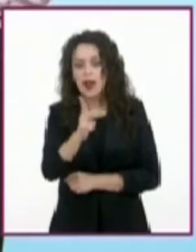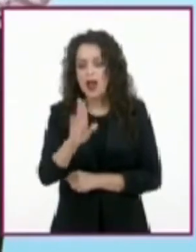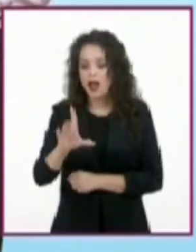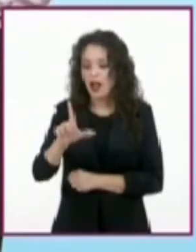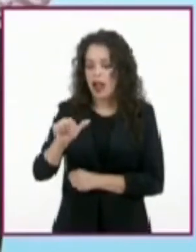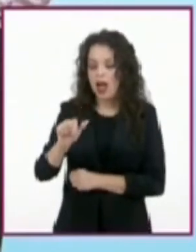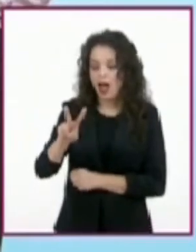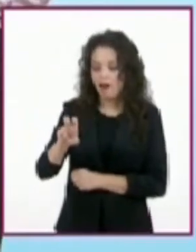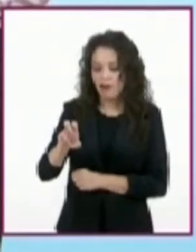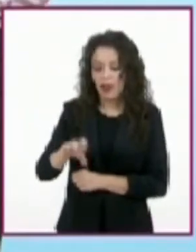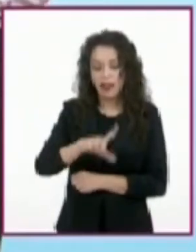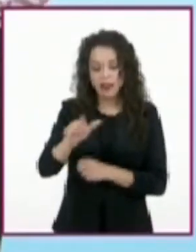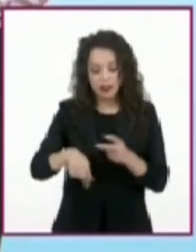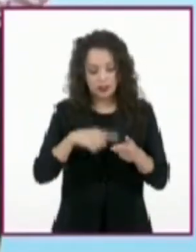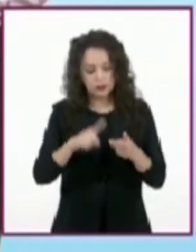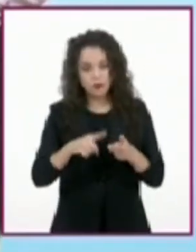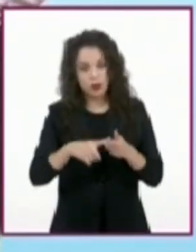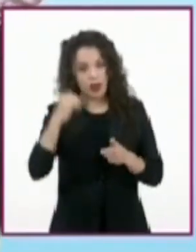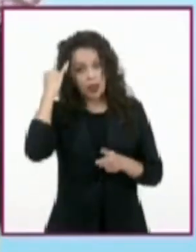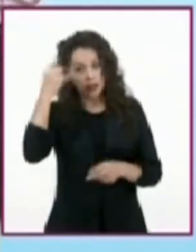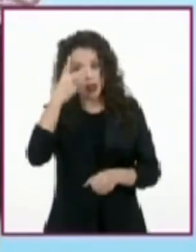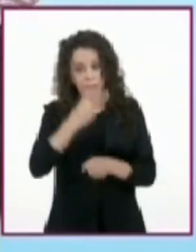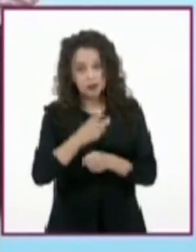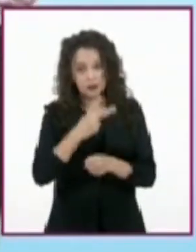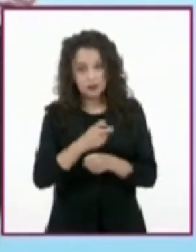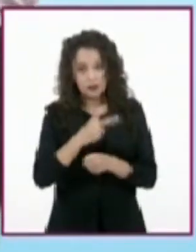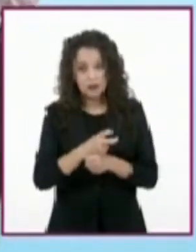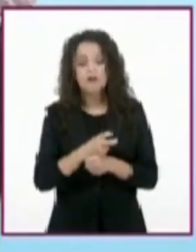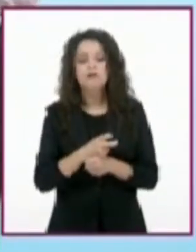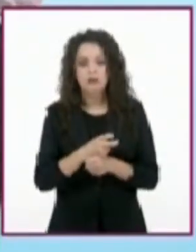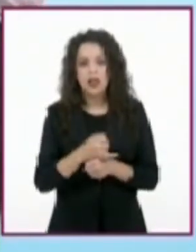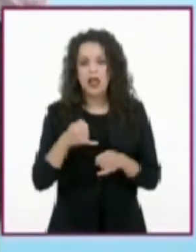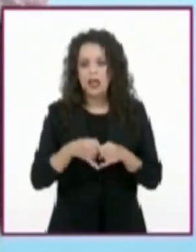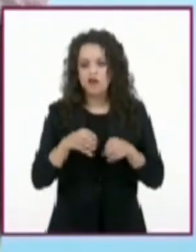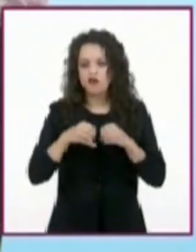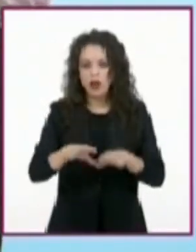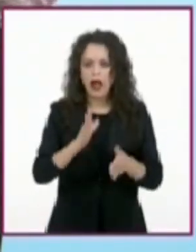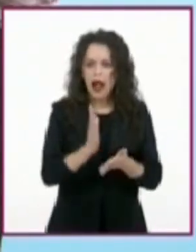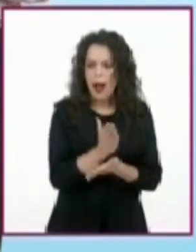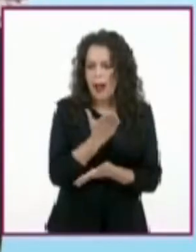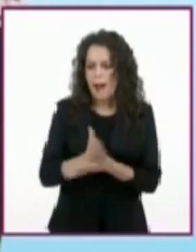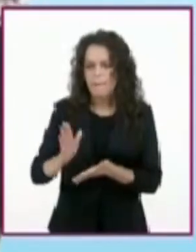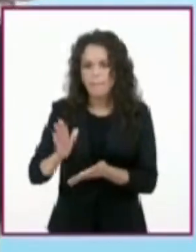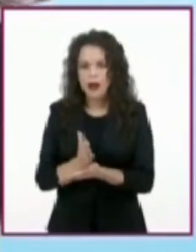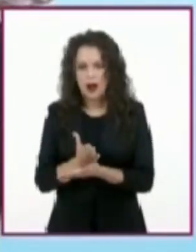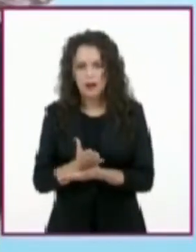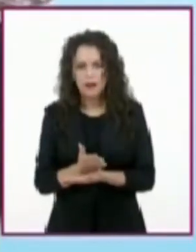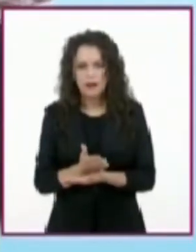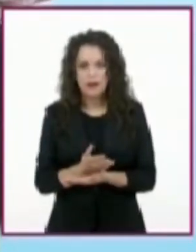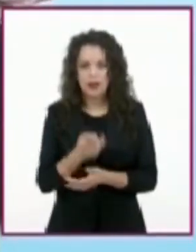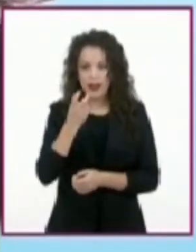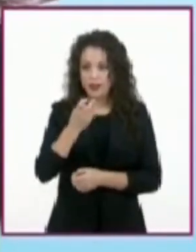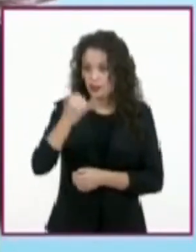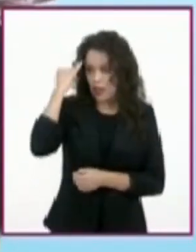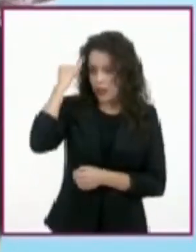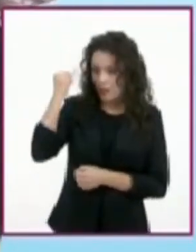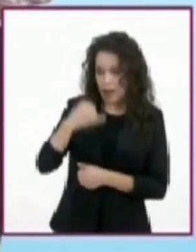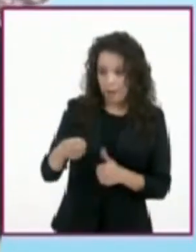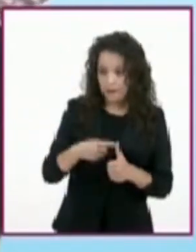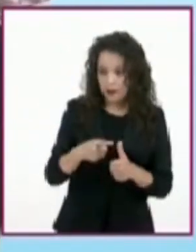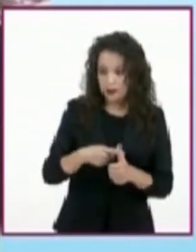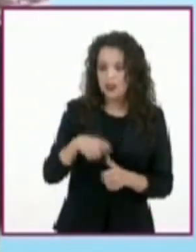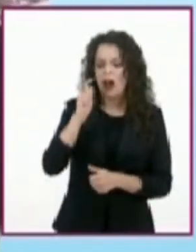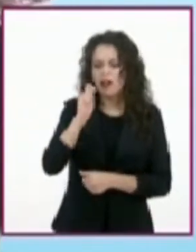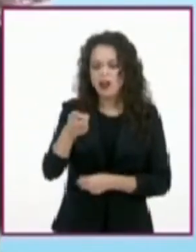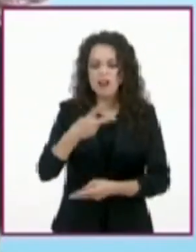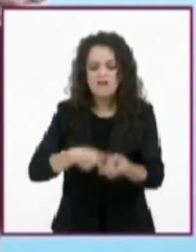ideas secundarias son las que aportan información adicional. Causas y consecuencias de las ideas principales a veces dan